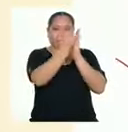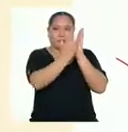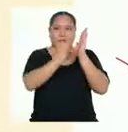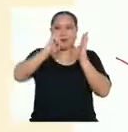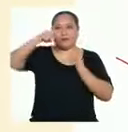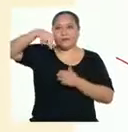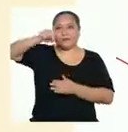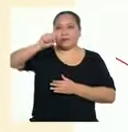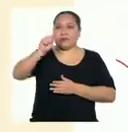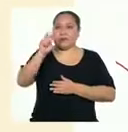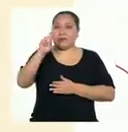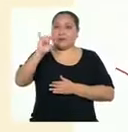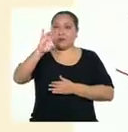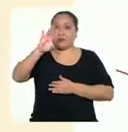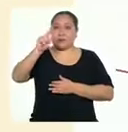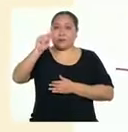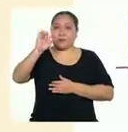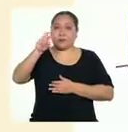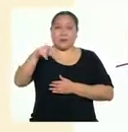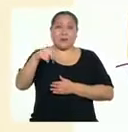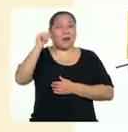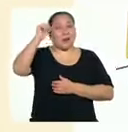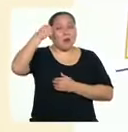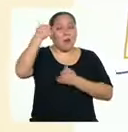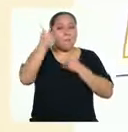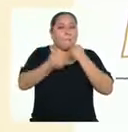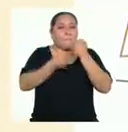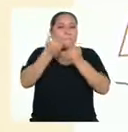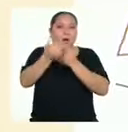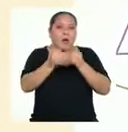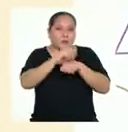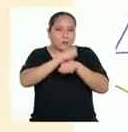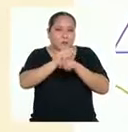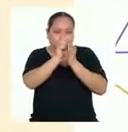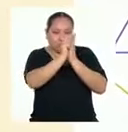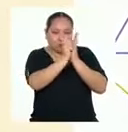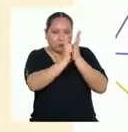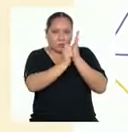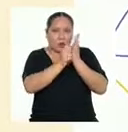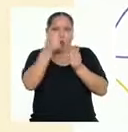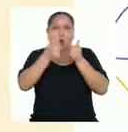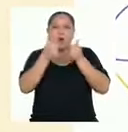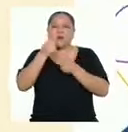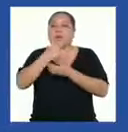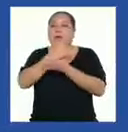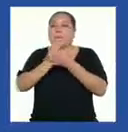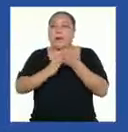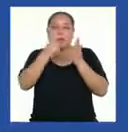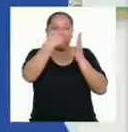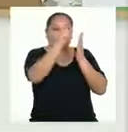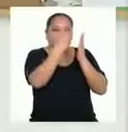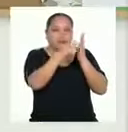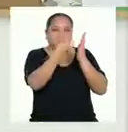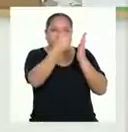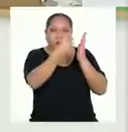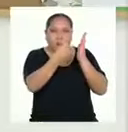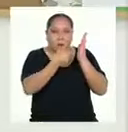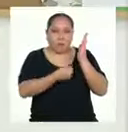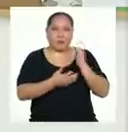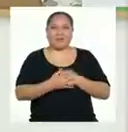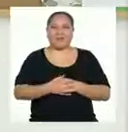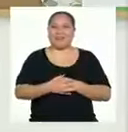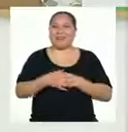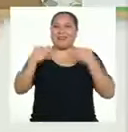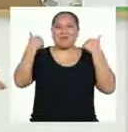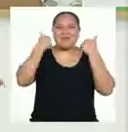los pasos que seguimos para elaborar nuestro primer borrador y los criterios que aplicaremos para su revisión. Y ya es hora de aplicarlo. Muy